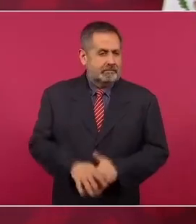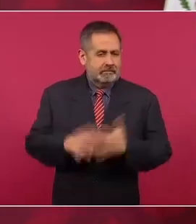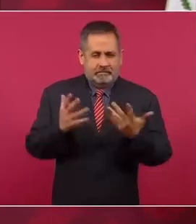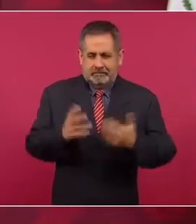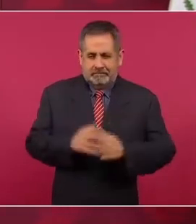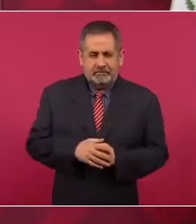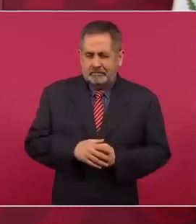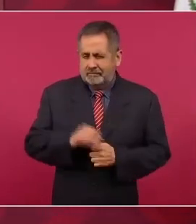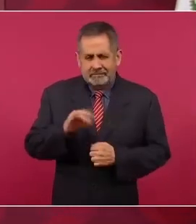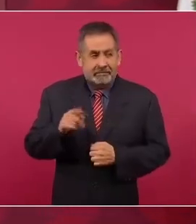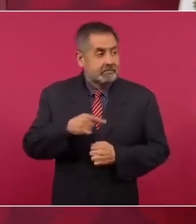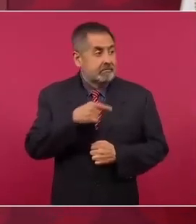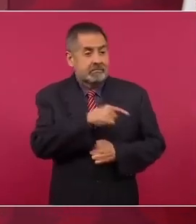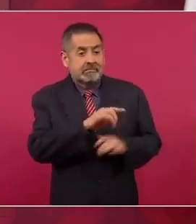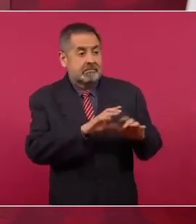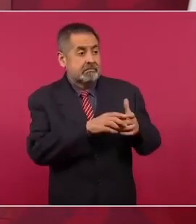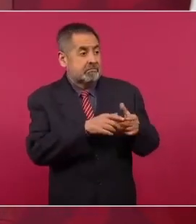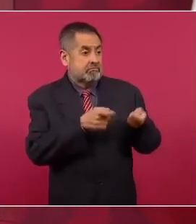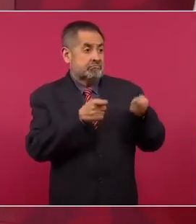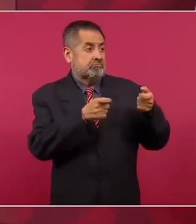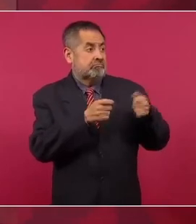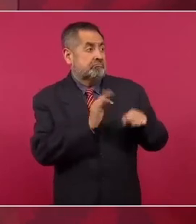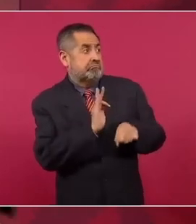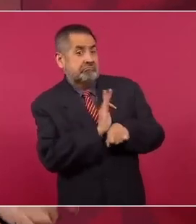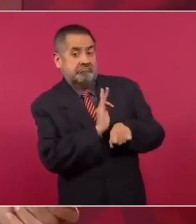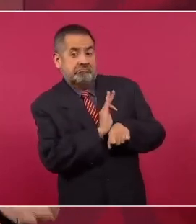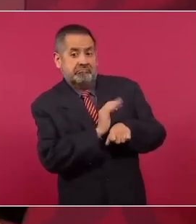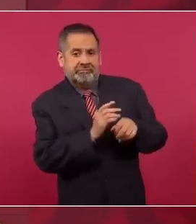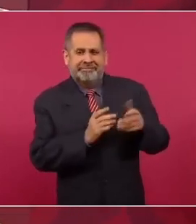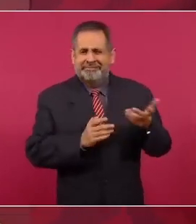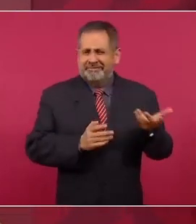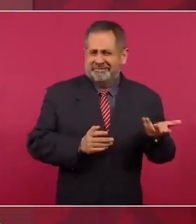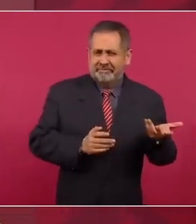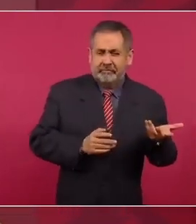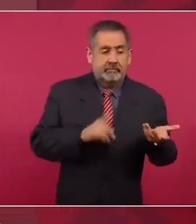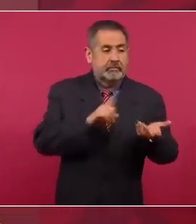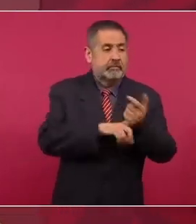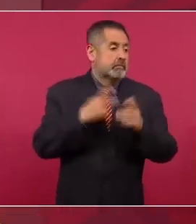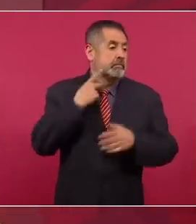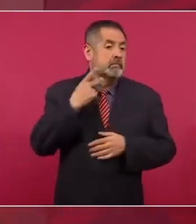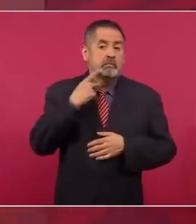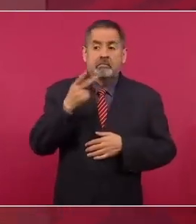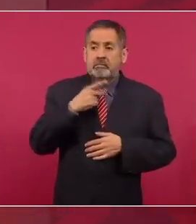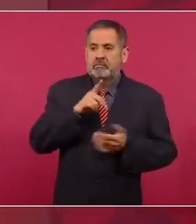los potentados, a la delincuencia de cuello blanco. ejemplo,